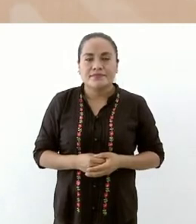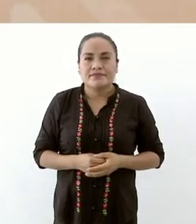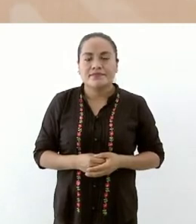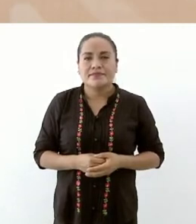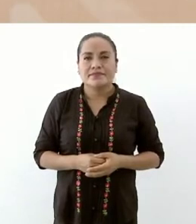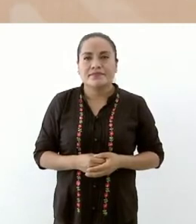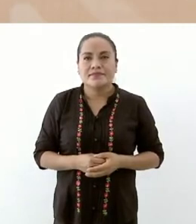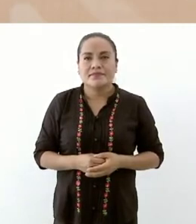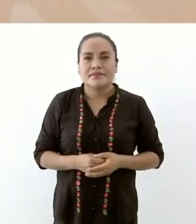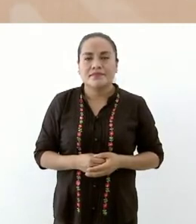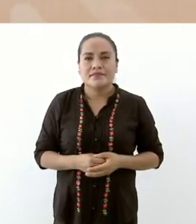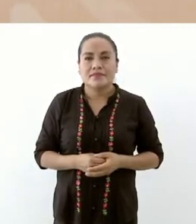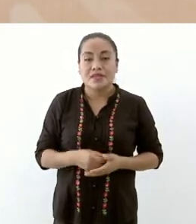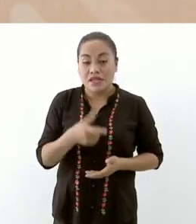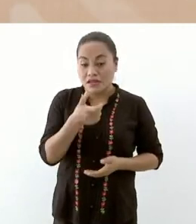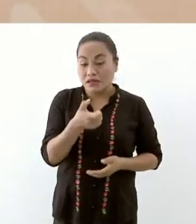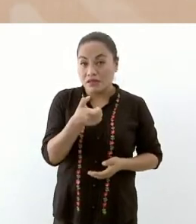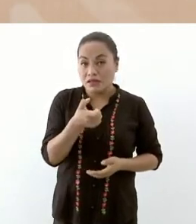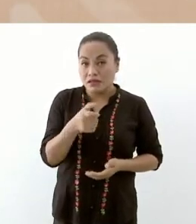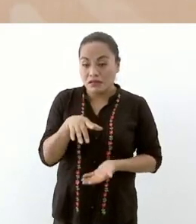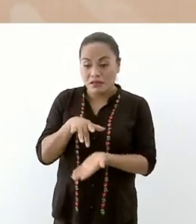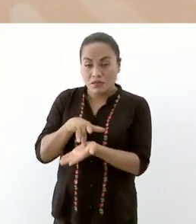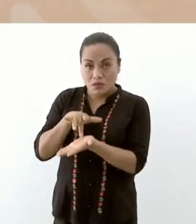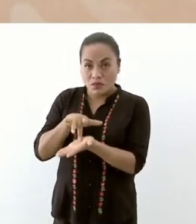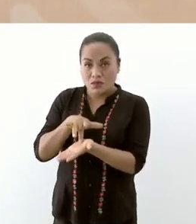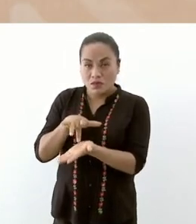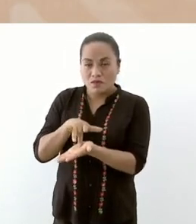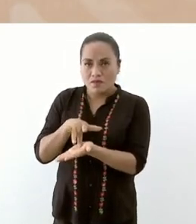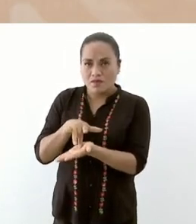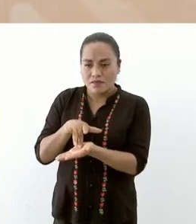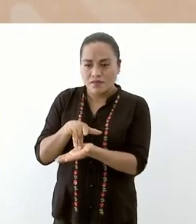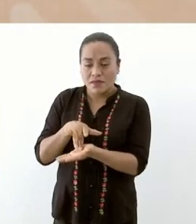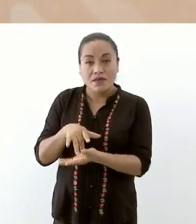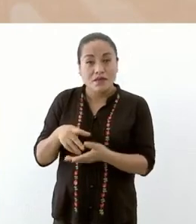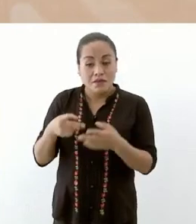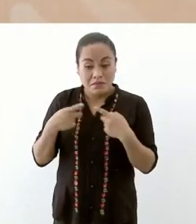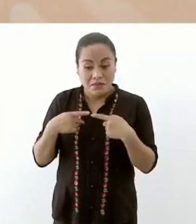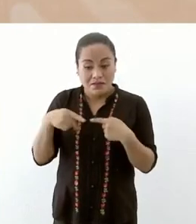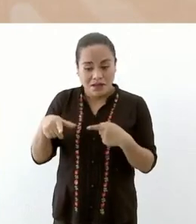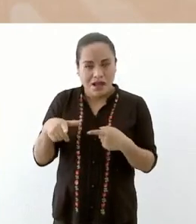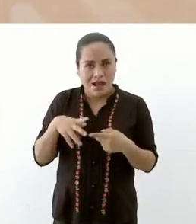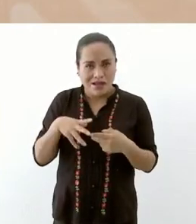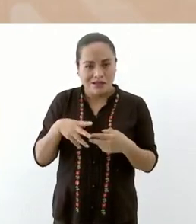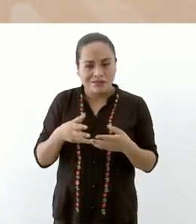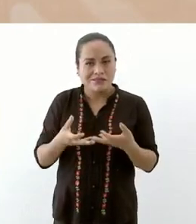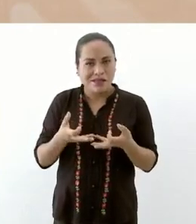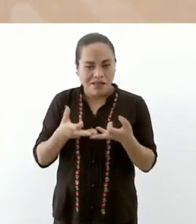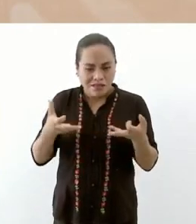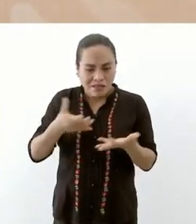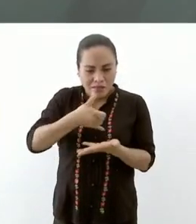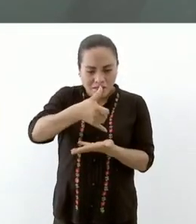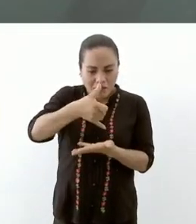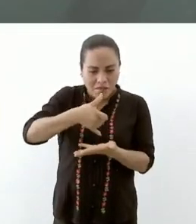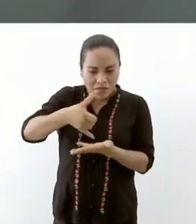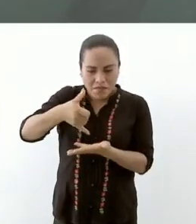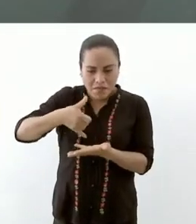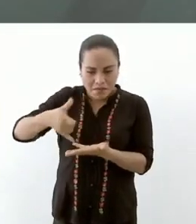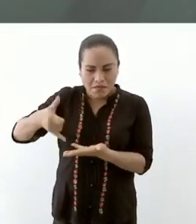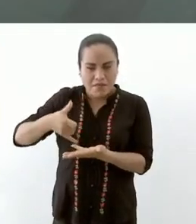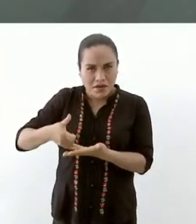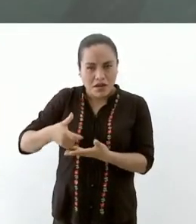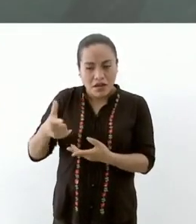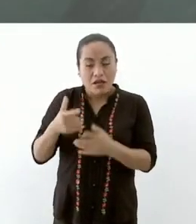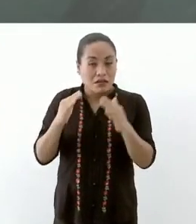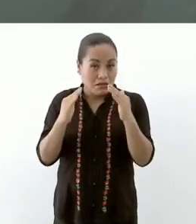el apoyo el dinero para los productores y para la vivienda lo va a